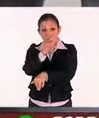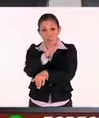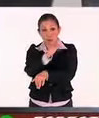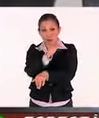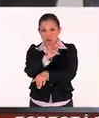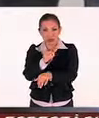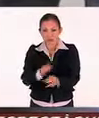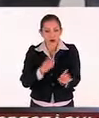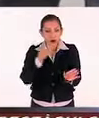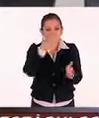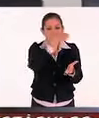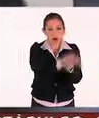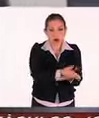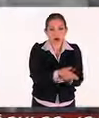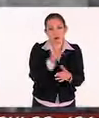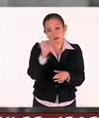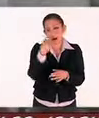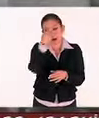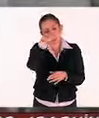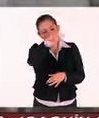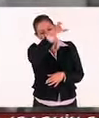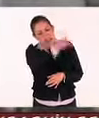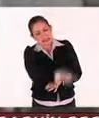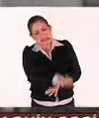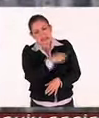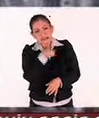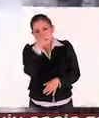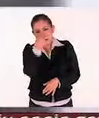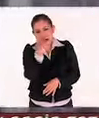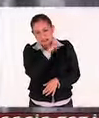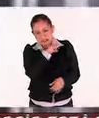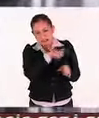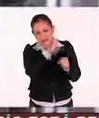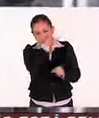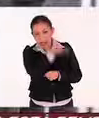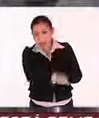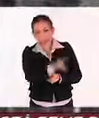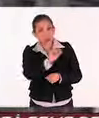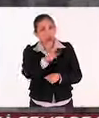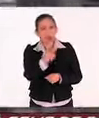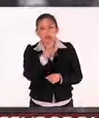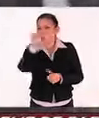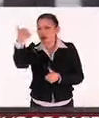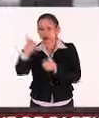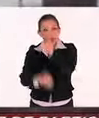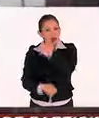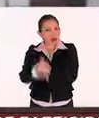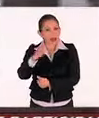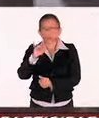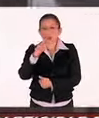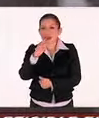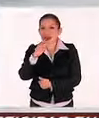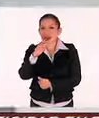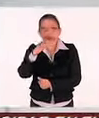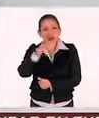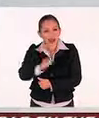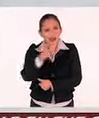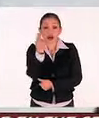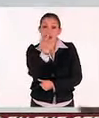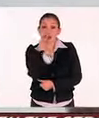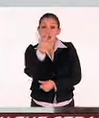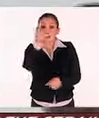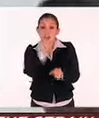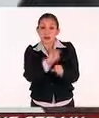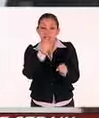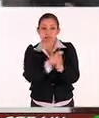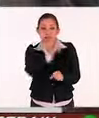biomédicos, precisamente por el perfil tan especial que tiene. No es como cualquier otra ingeniería, sino que se requiere